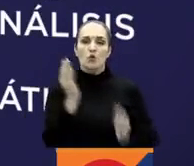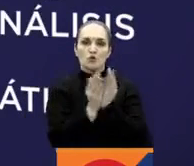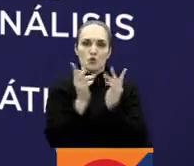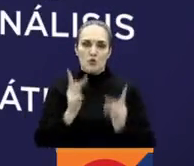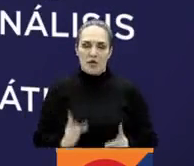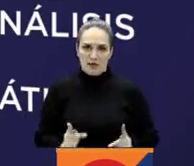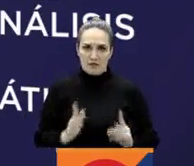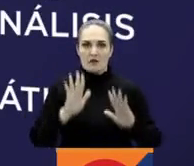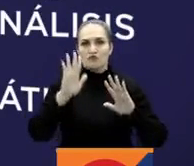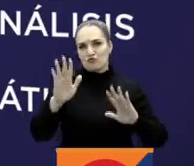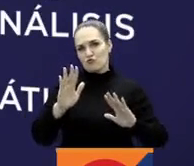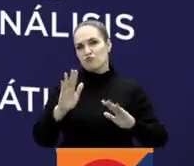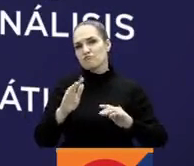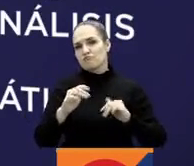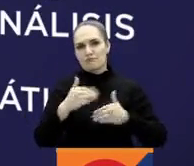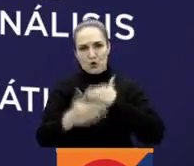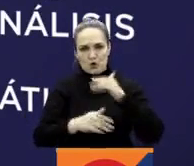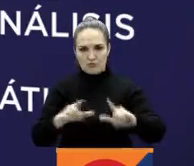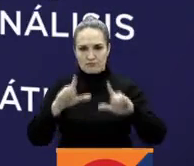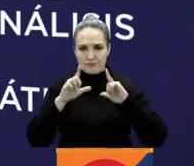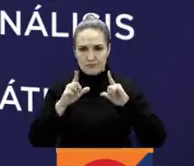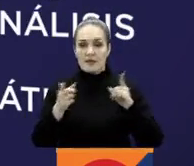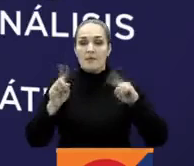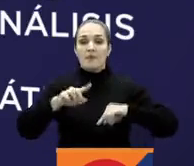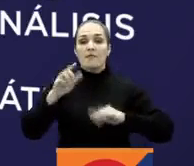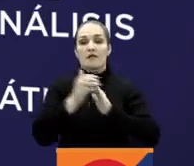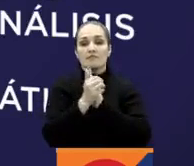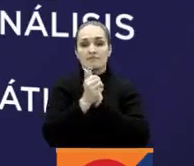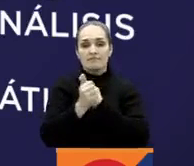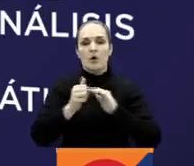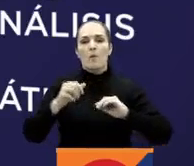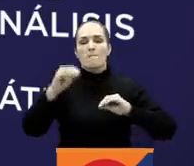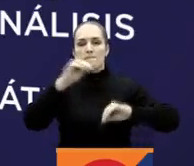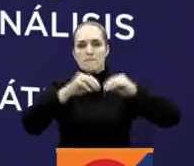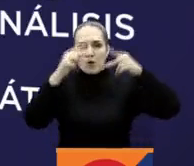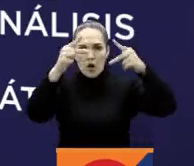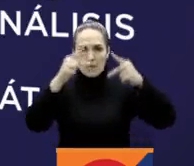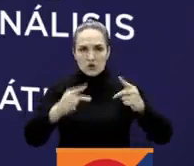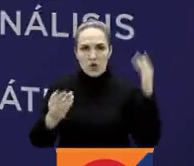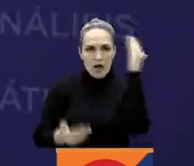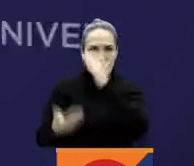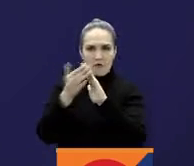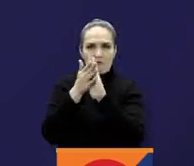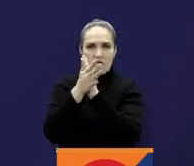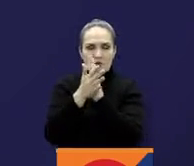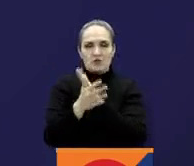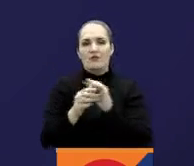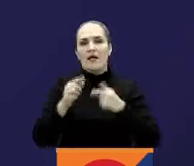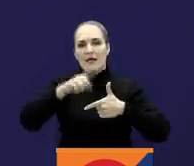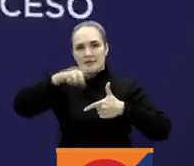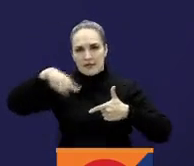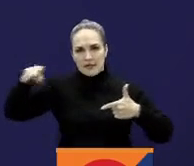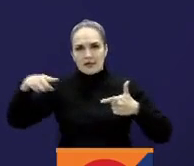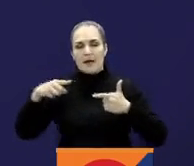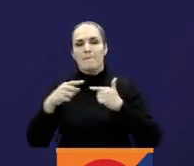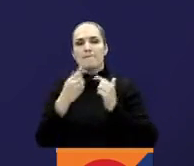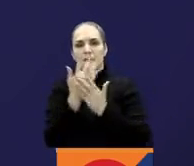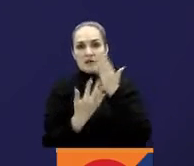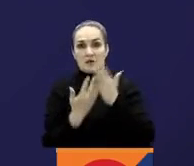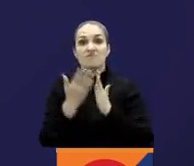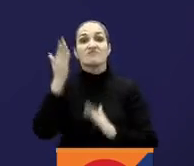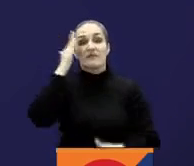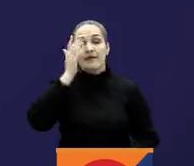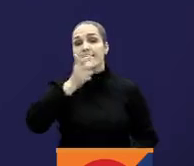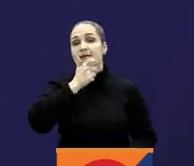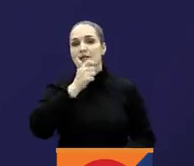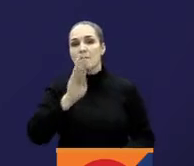contar con habilidades y competencias en temas de programación, análisis de la información, estadística y matemática, tener dominio del idioma inglés en